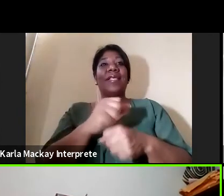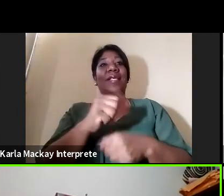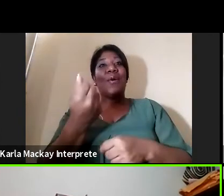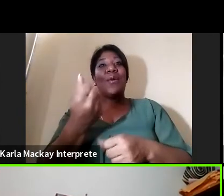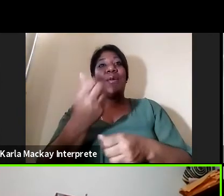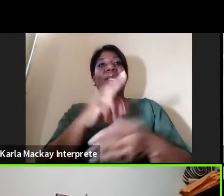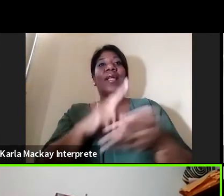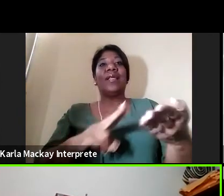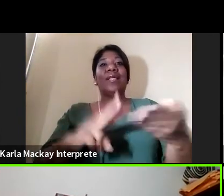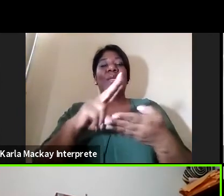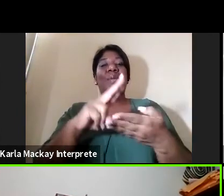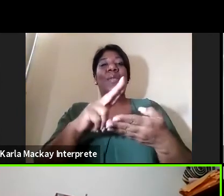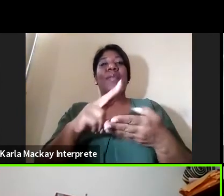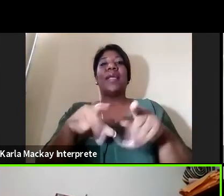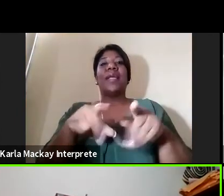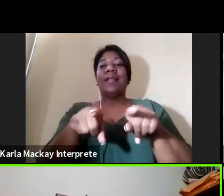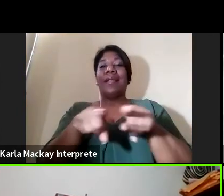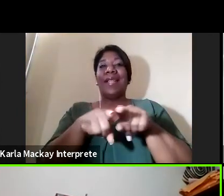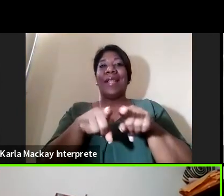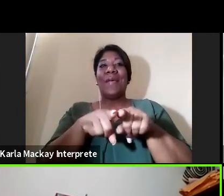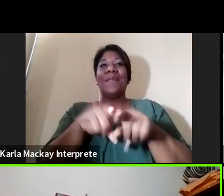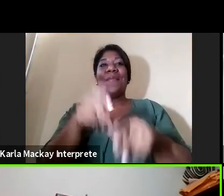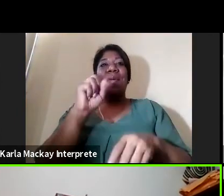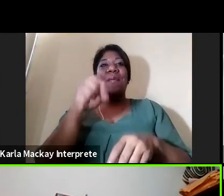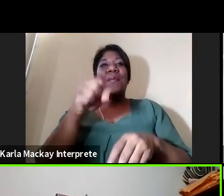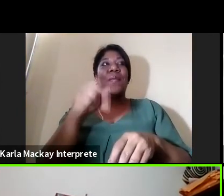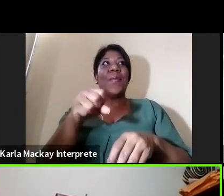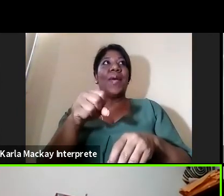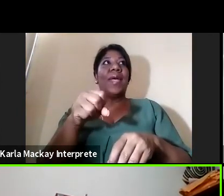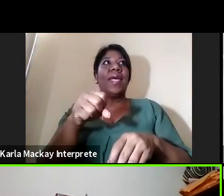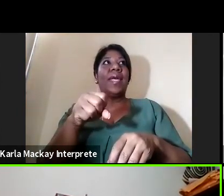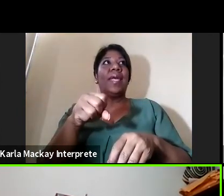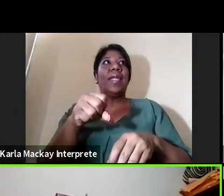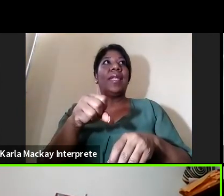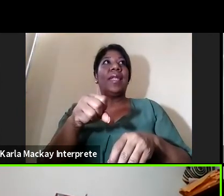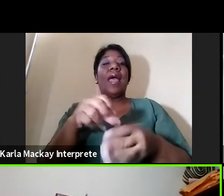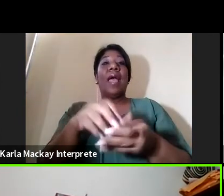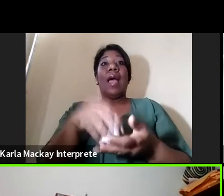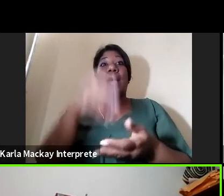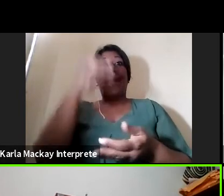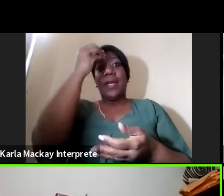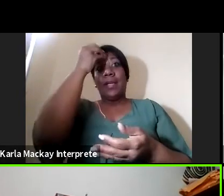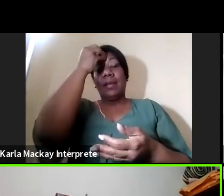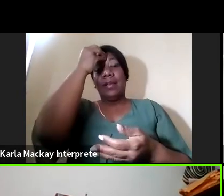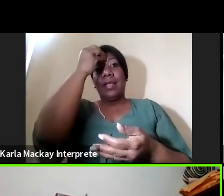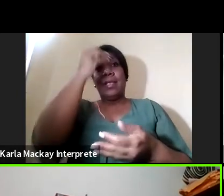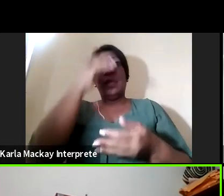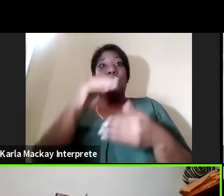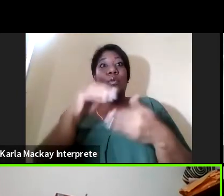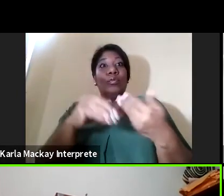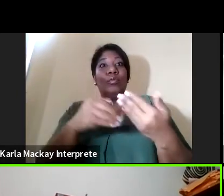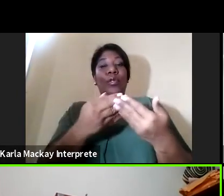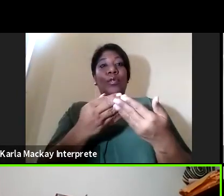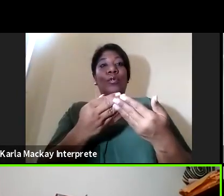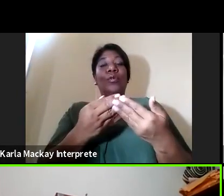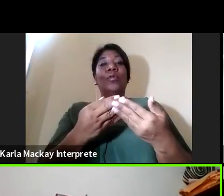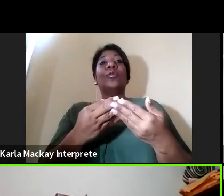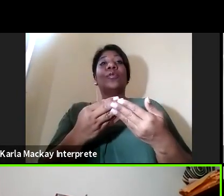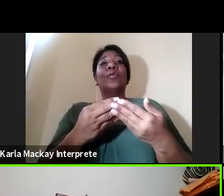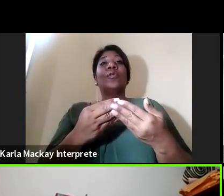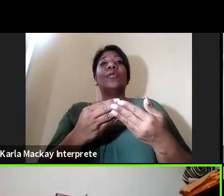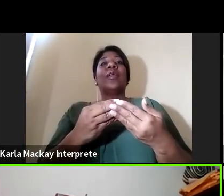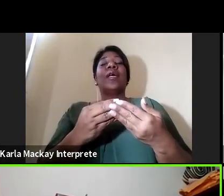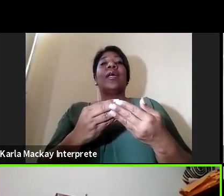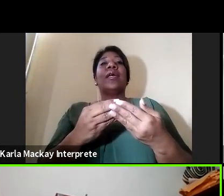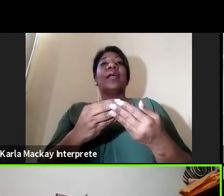para que también puedan irse nutriendo de este conocimiento y de esta formación internacional